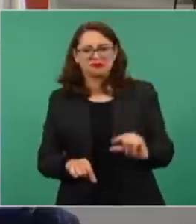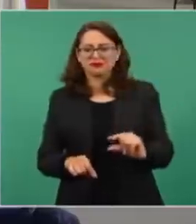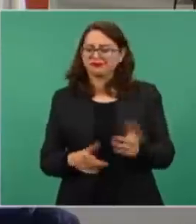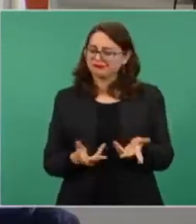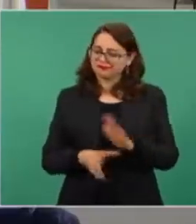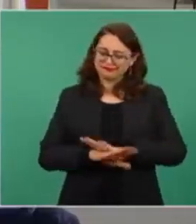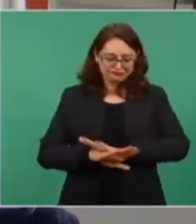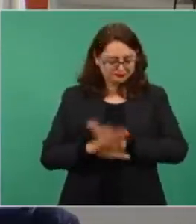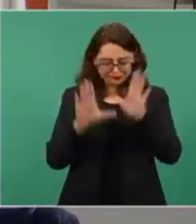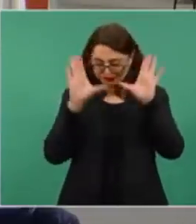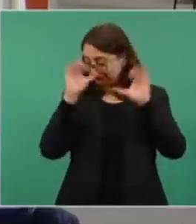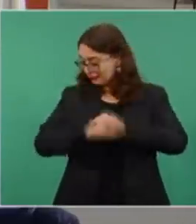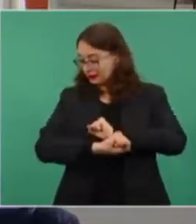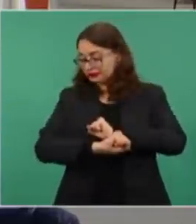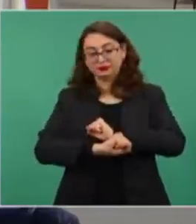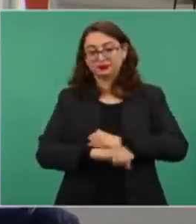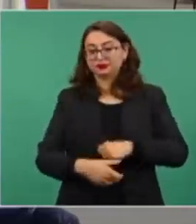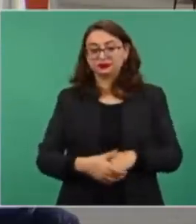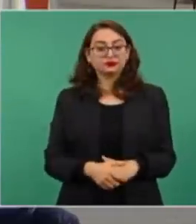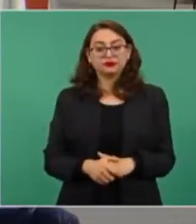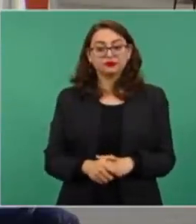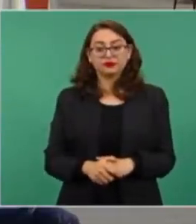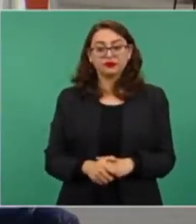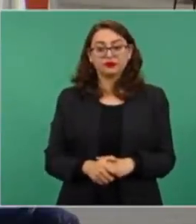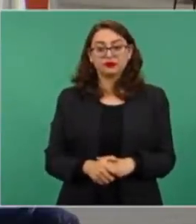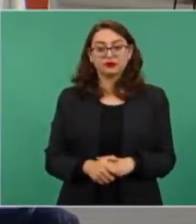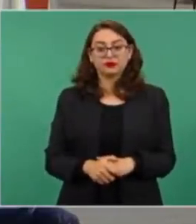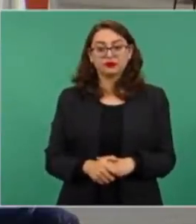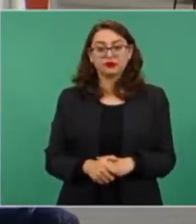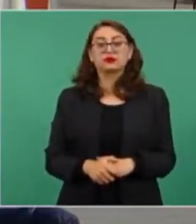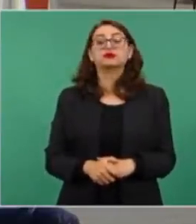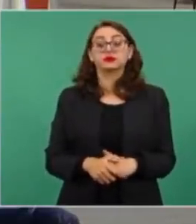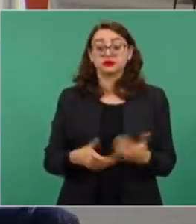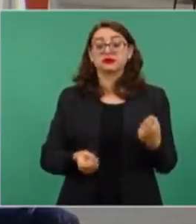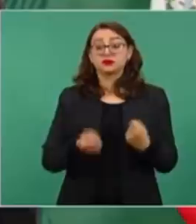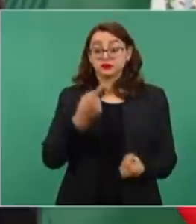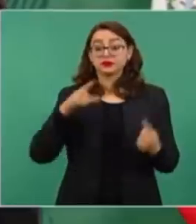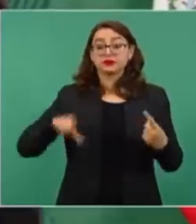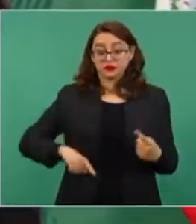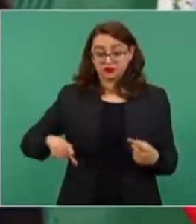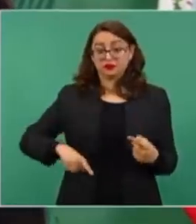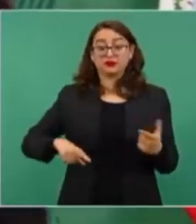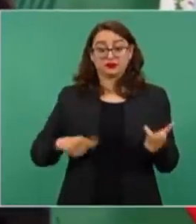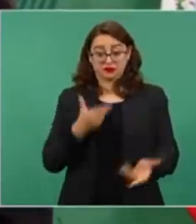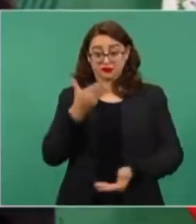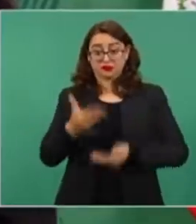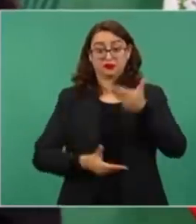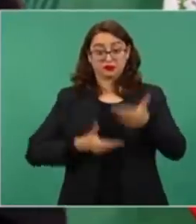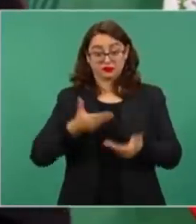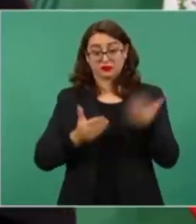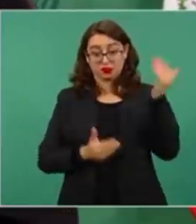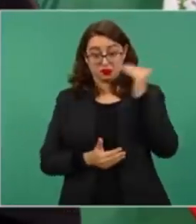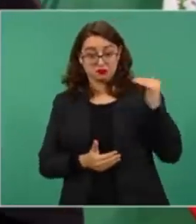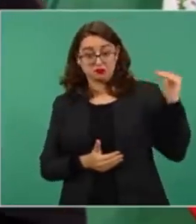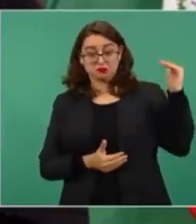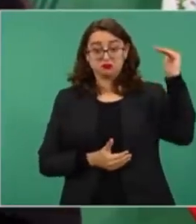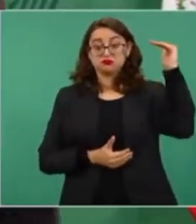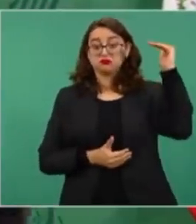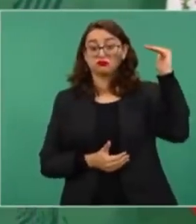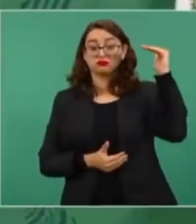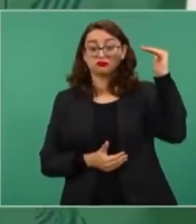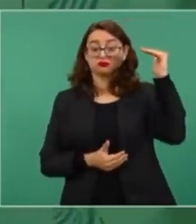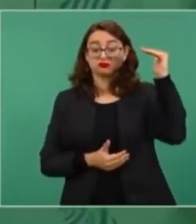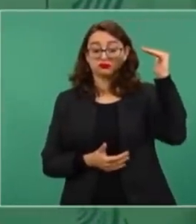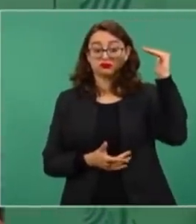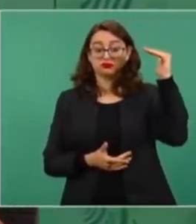todavía había servidores públicos de arriba que no se